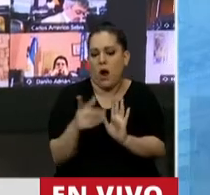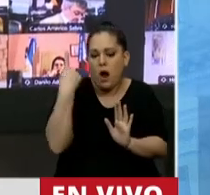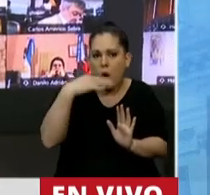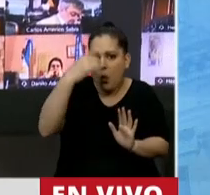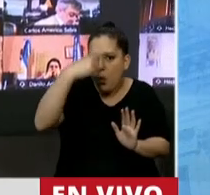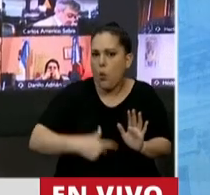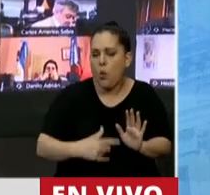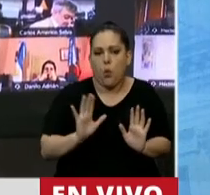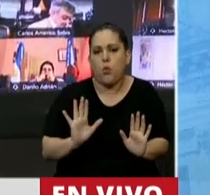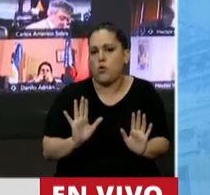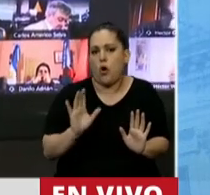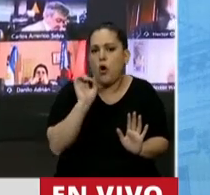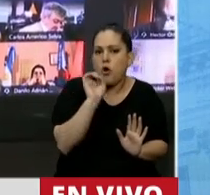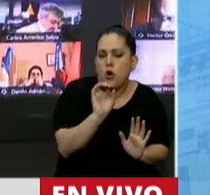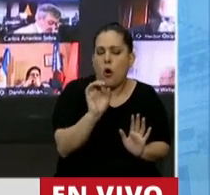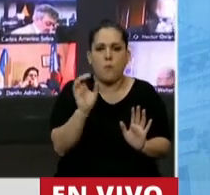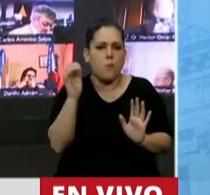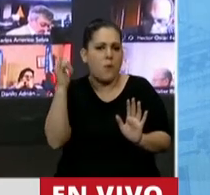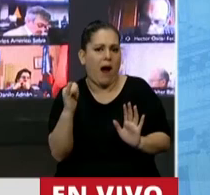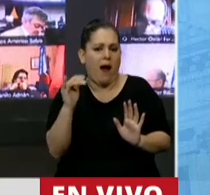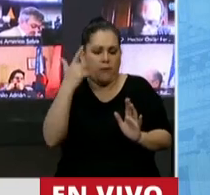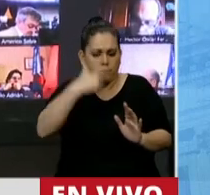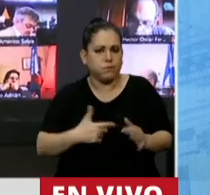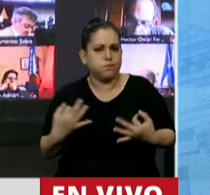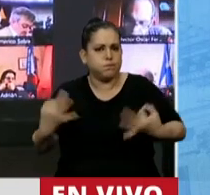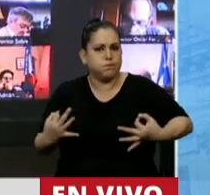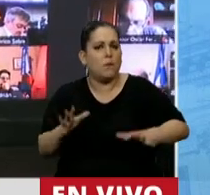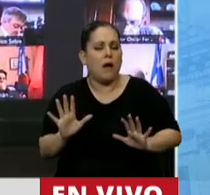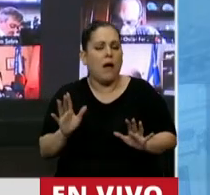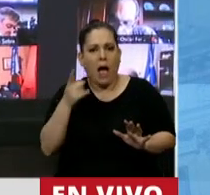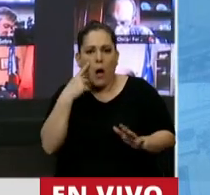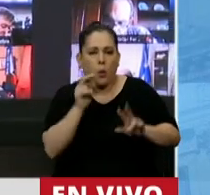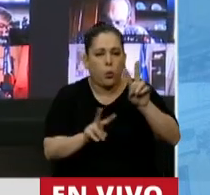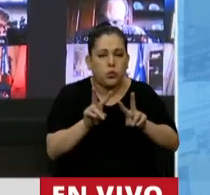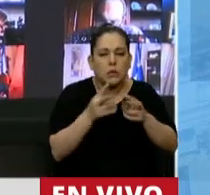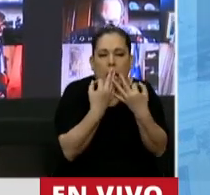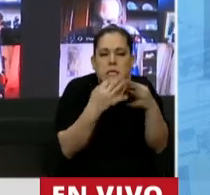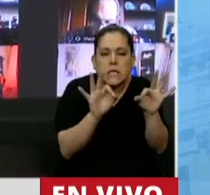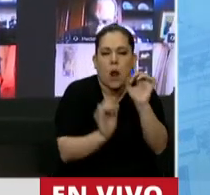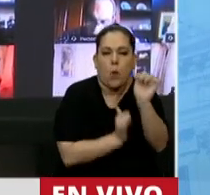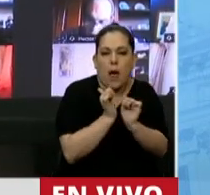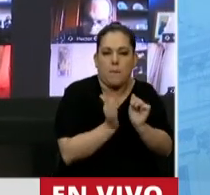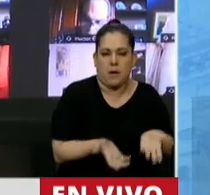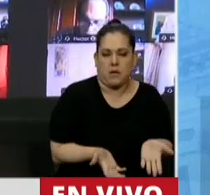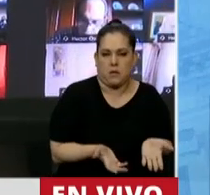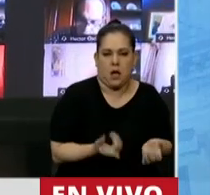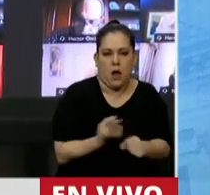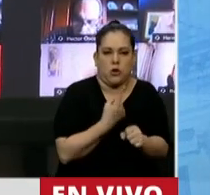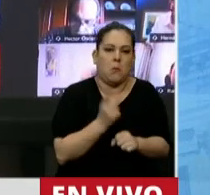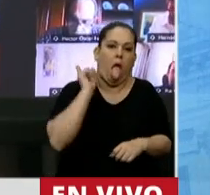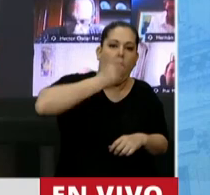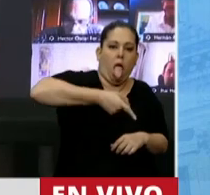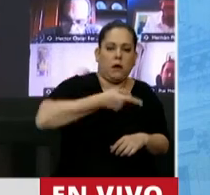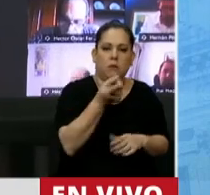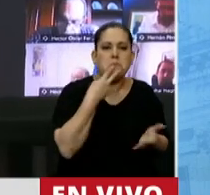concreto, con nombre y apellido de carne y hueso, tratando de salvar a su empresa. No se puede juzgarlo